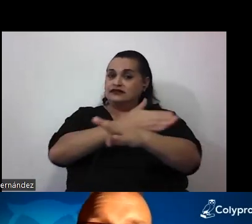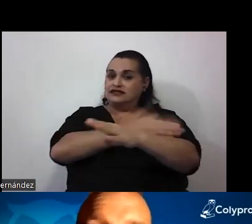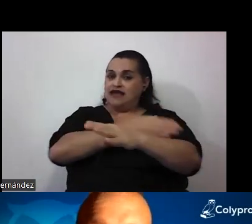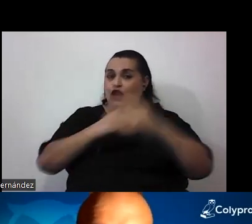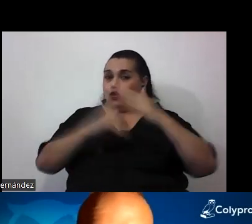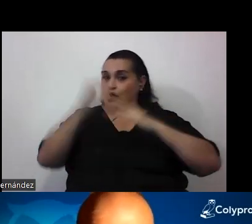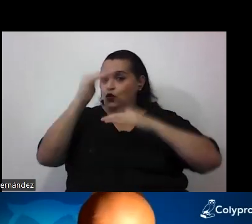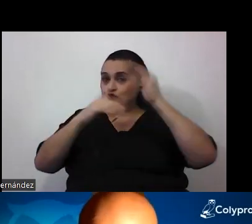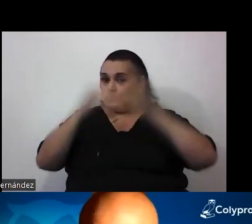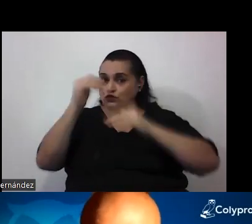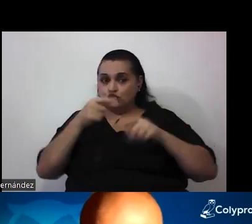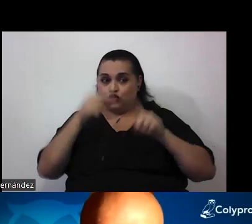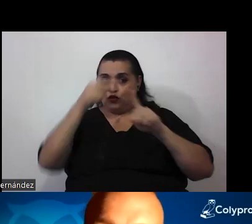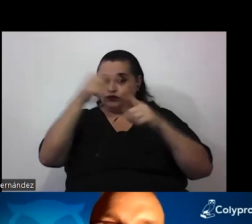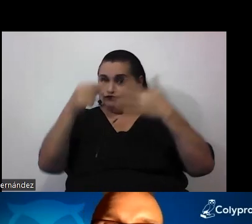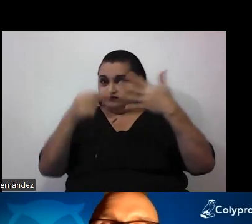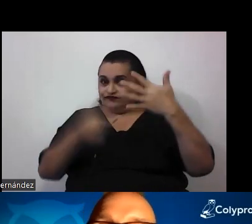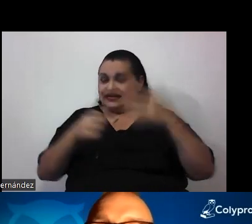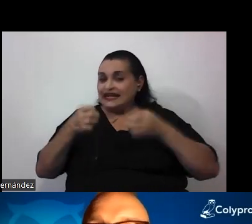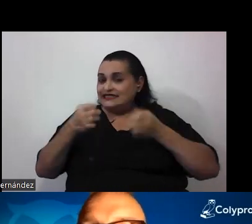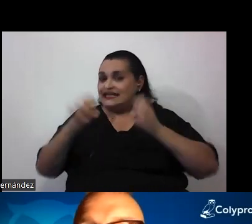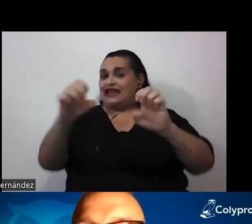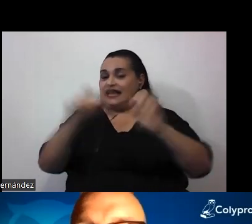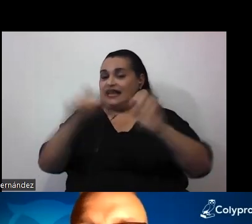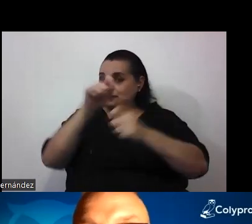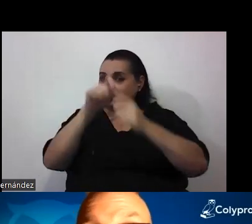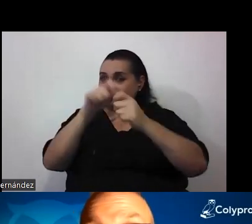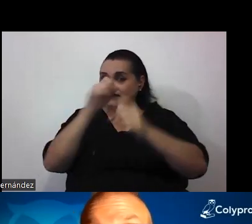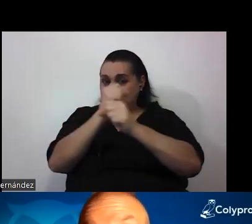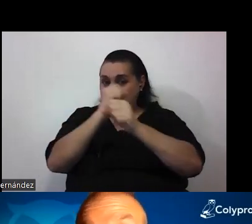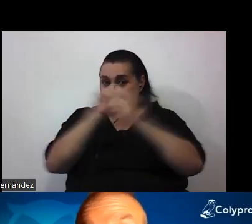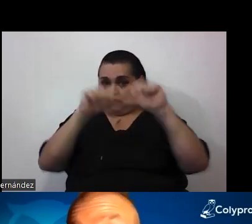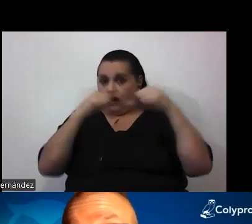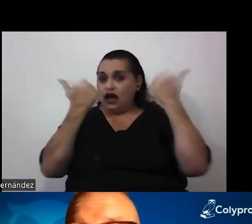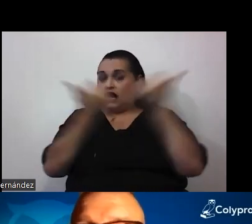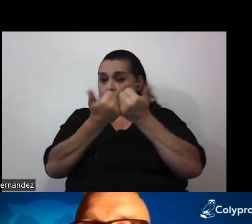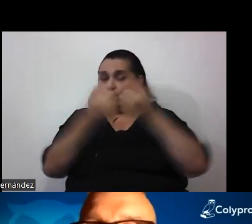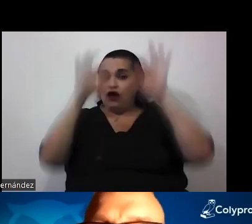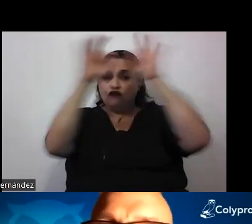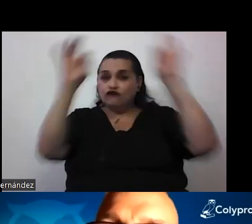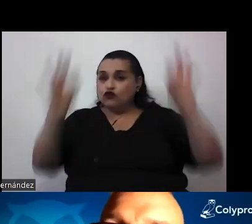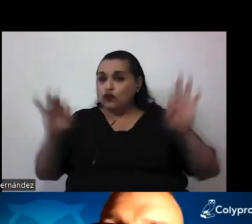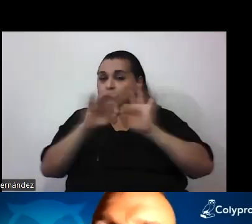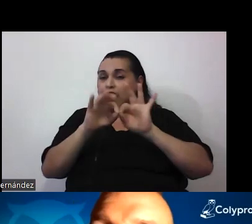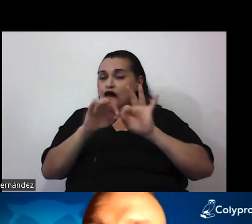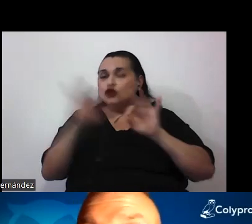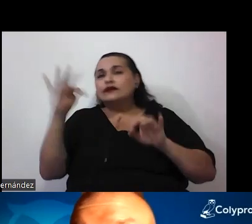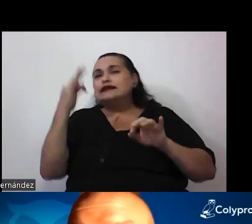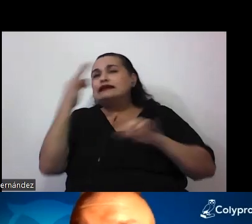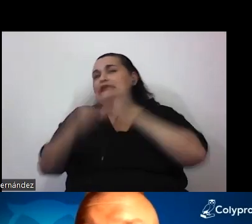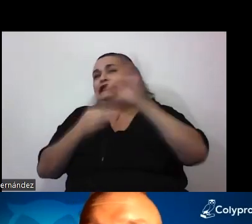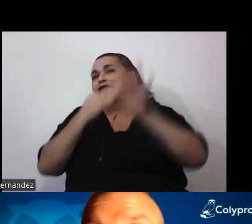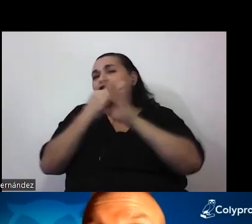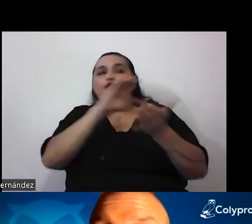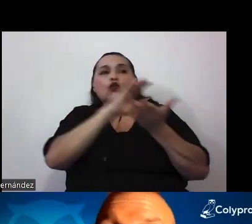de estrategias concretas de trabajo en el aula, un formato tipo curso o algo por el estilo, porque en